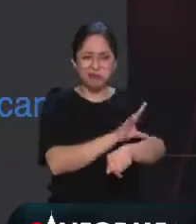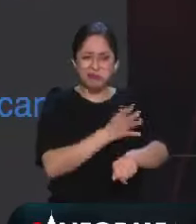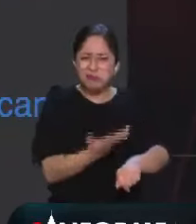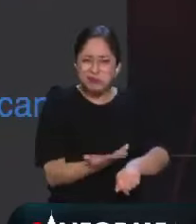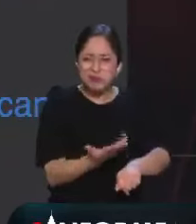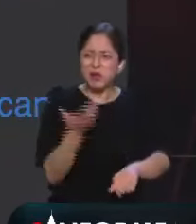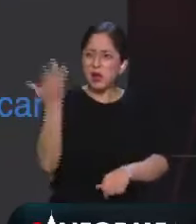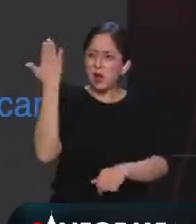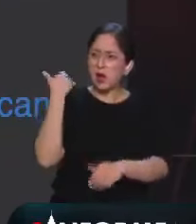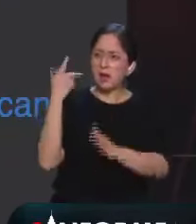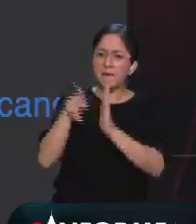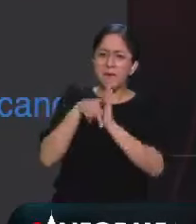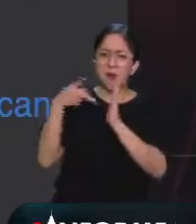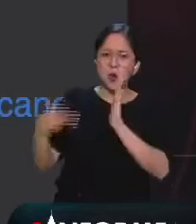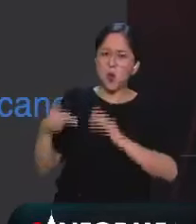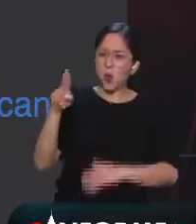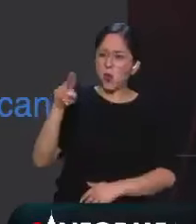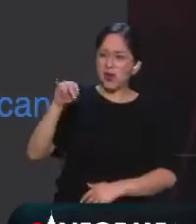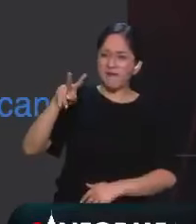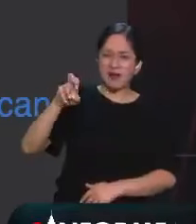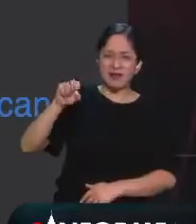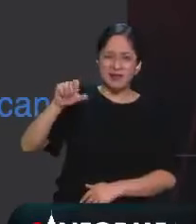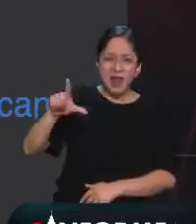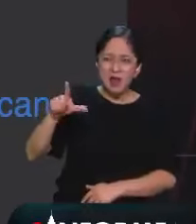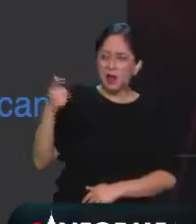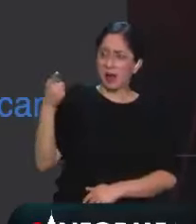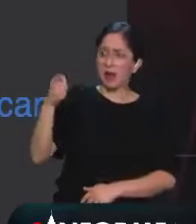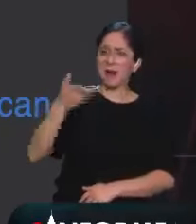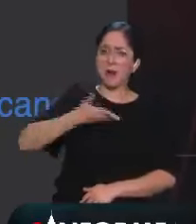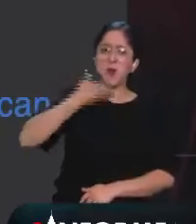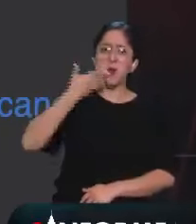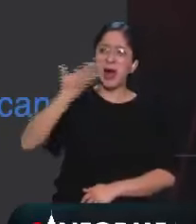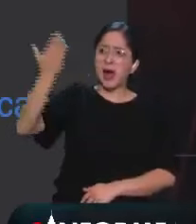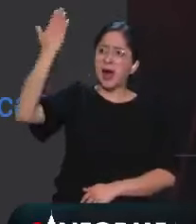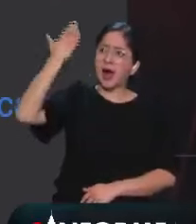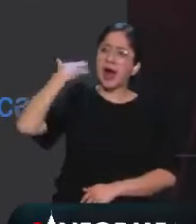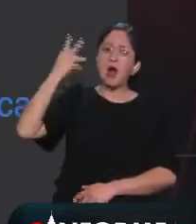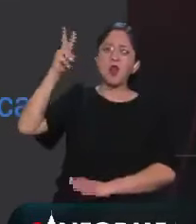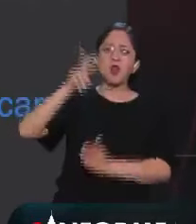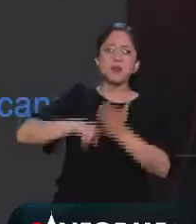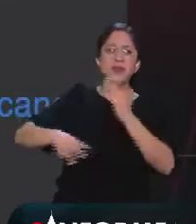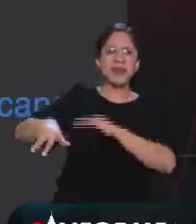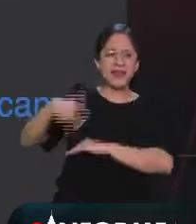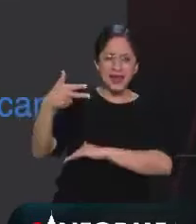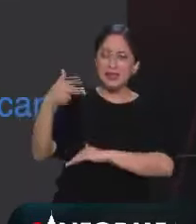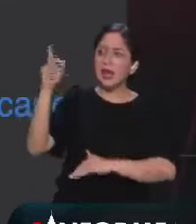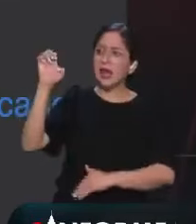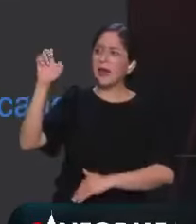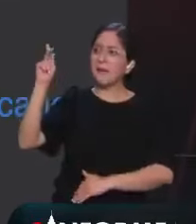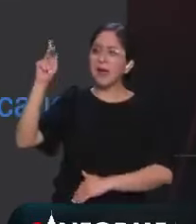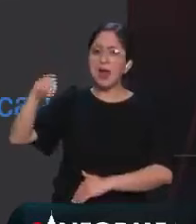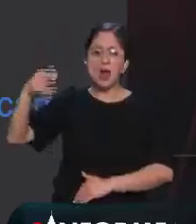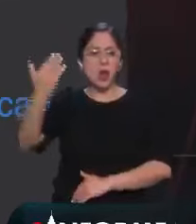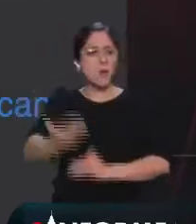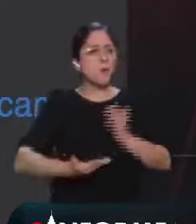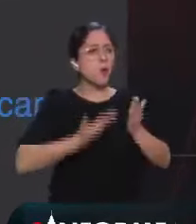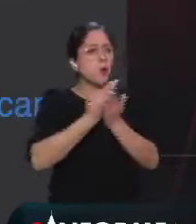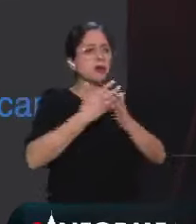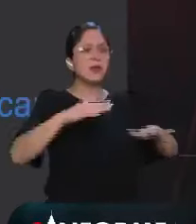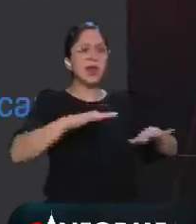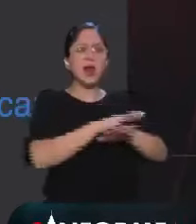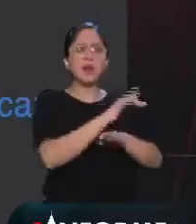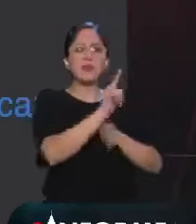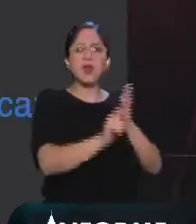¿no? Y en el 2013, cuando se discutió la reforma de Peña Nieto. Entonces, ¿qué interés hay aquí? Que nos digan... ¿De las